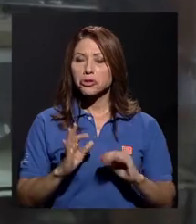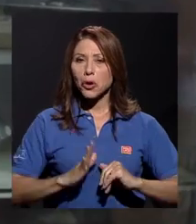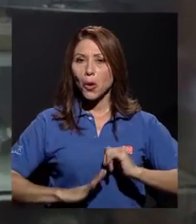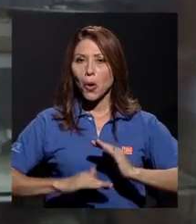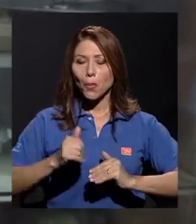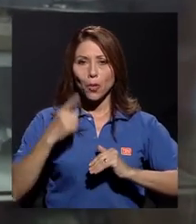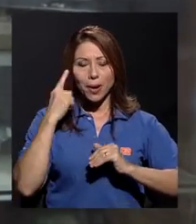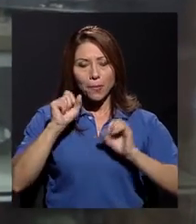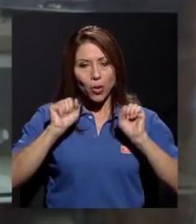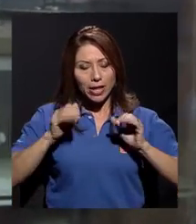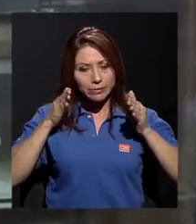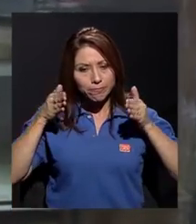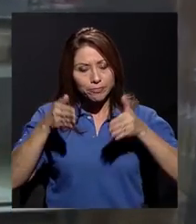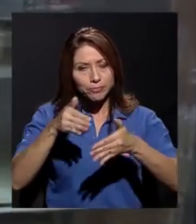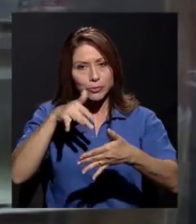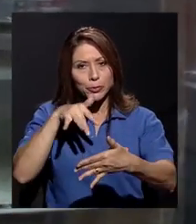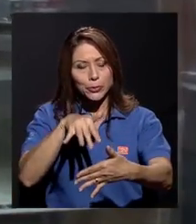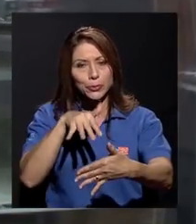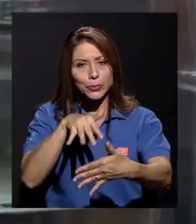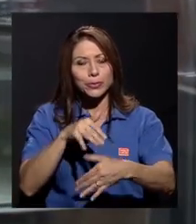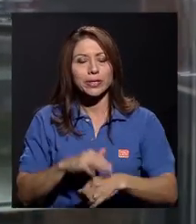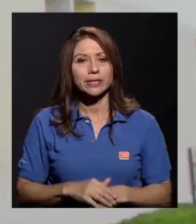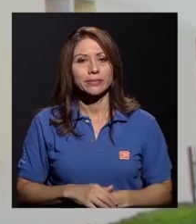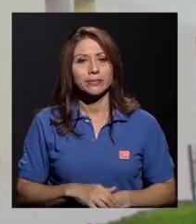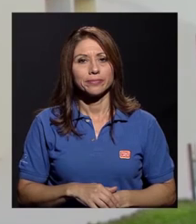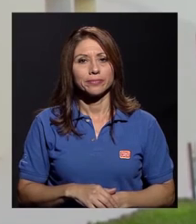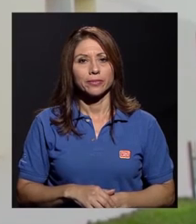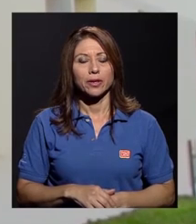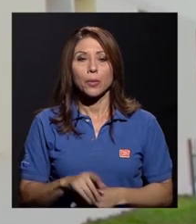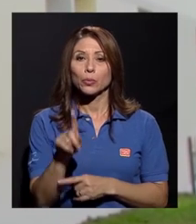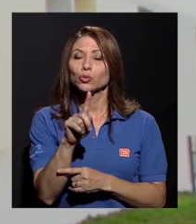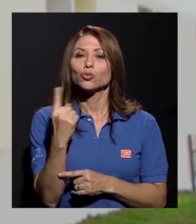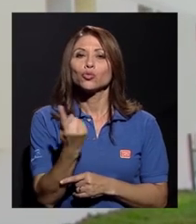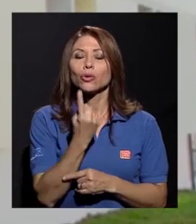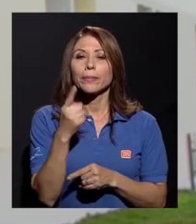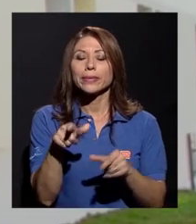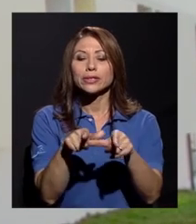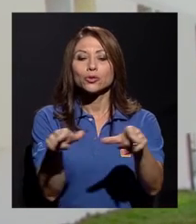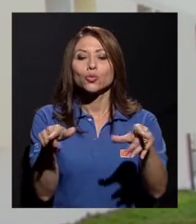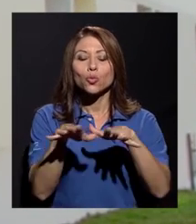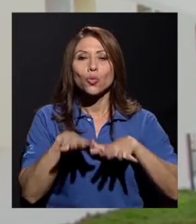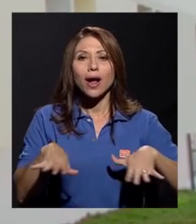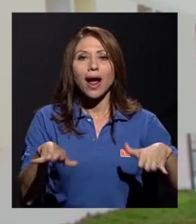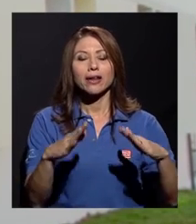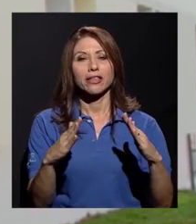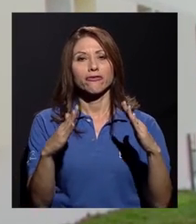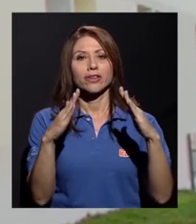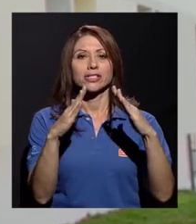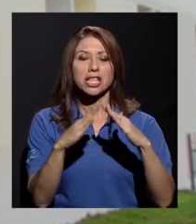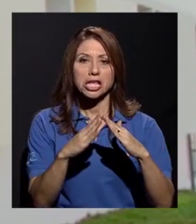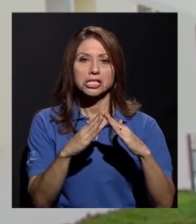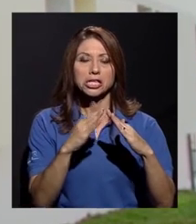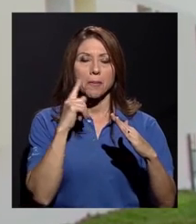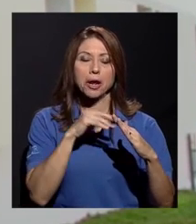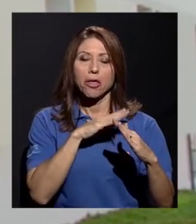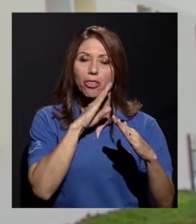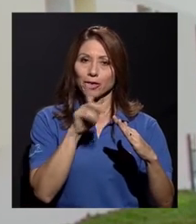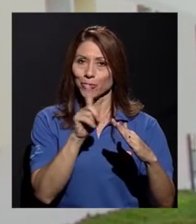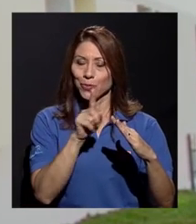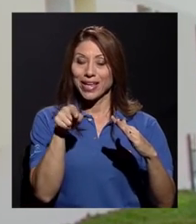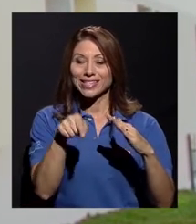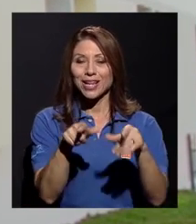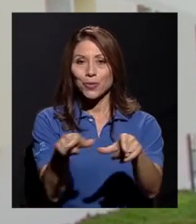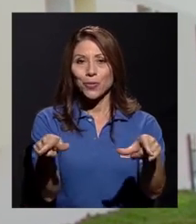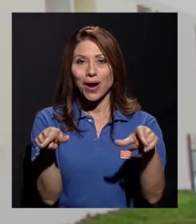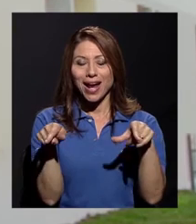dedicarse a sus labores académicas. Más allá de ser un lugar de residencia como tal, son un